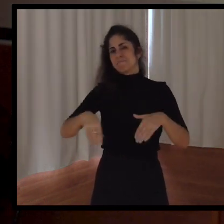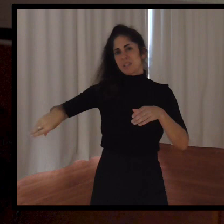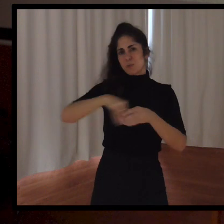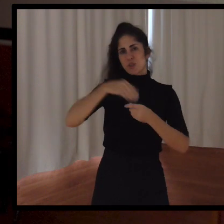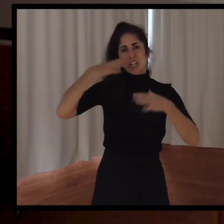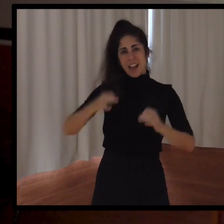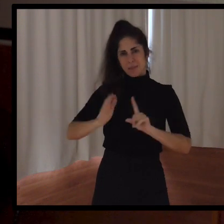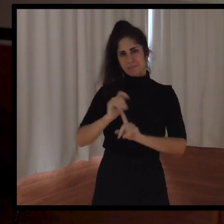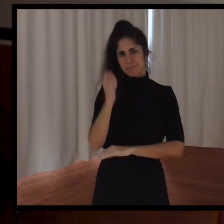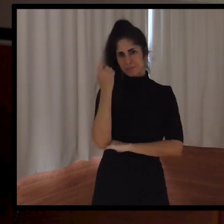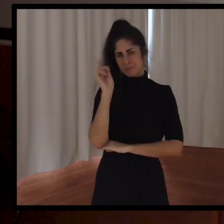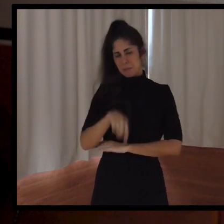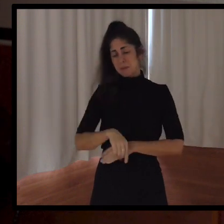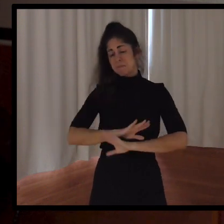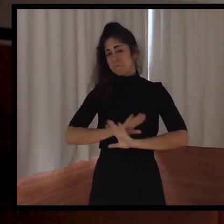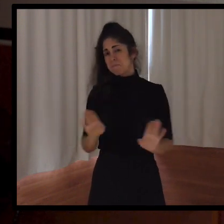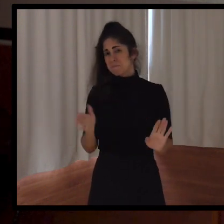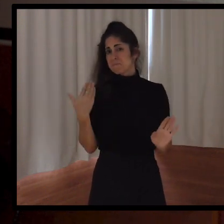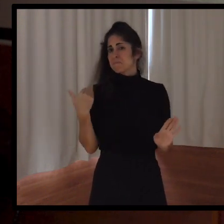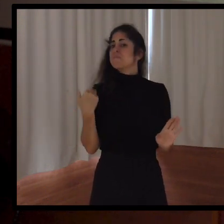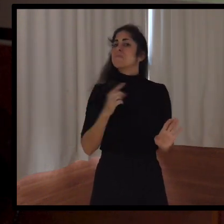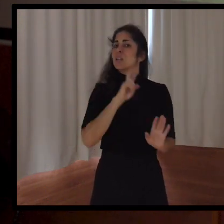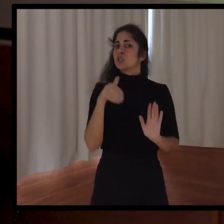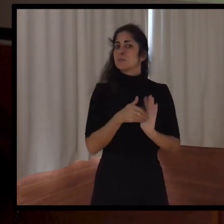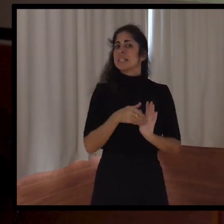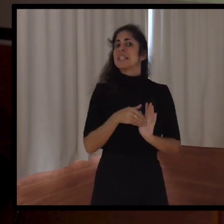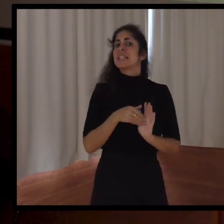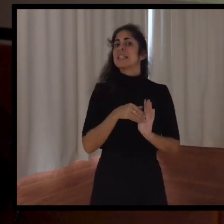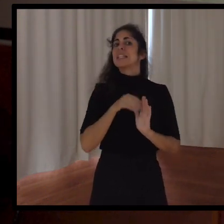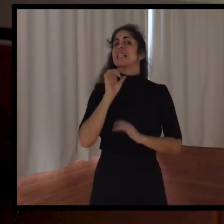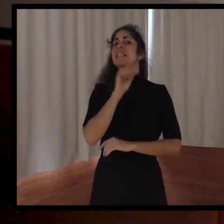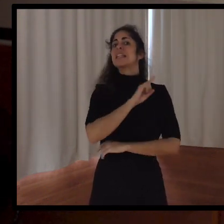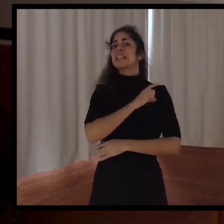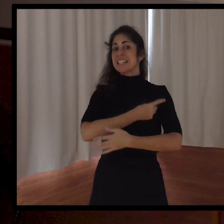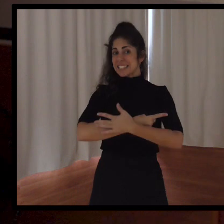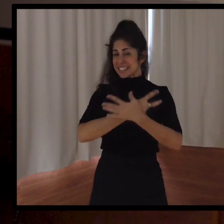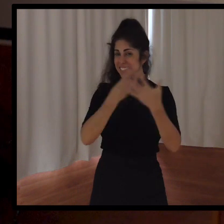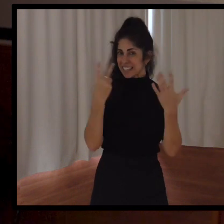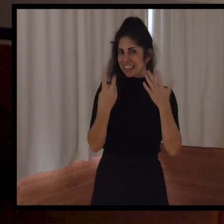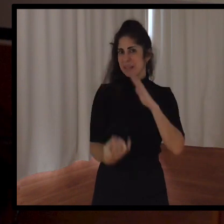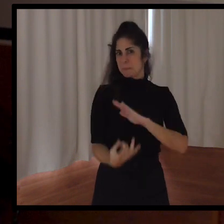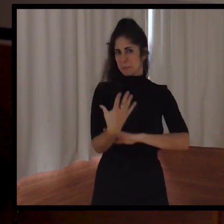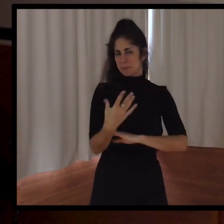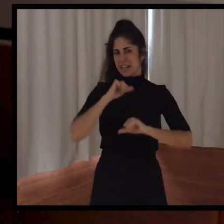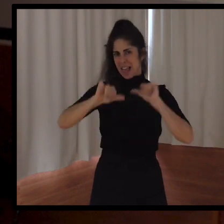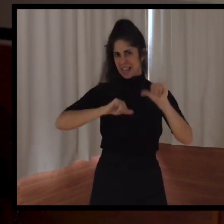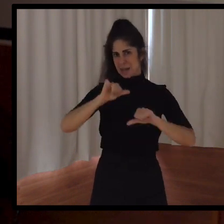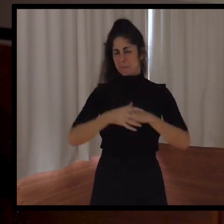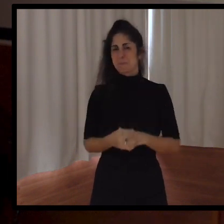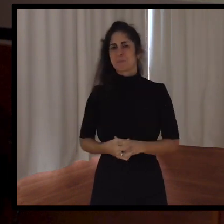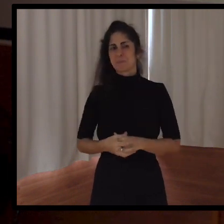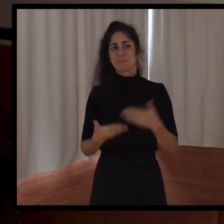Vemos la foto de la fase de las palmas que se celebró el año pasado en Barranco Seco, donde para nosotros fue